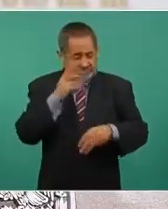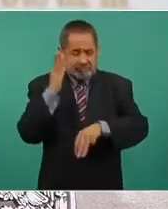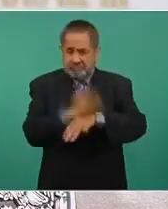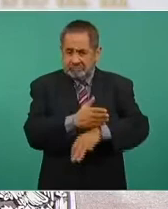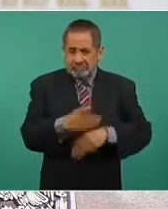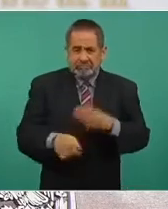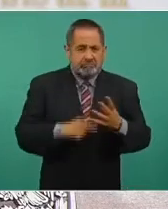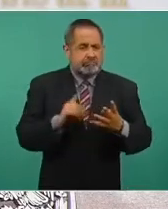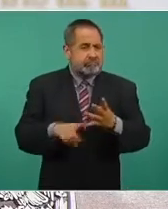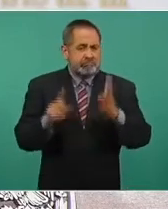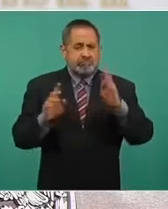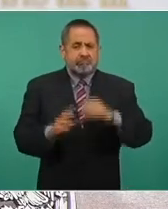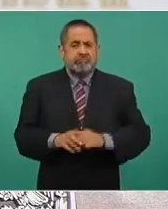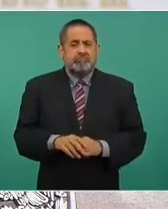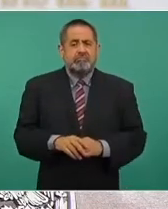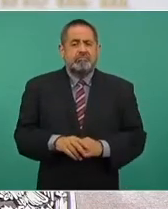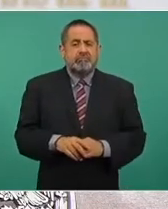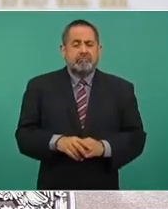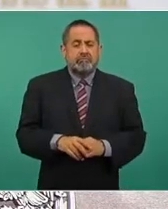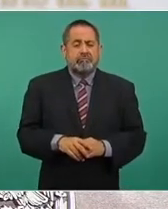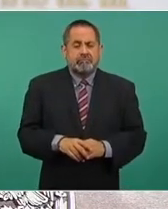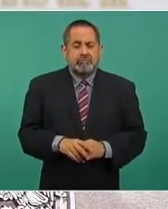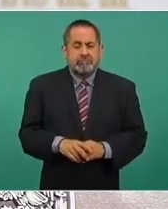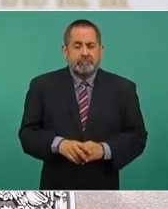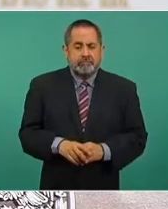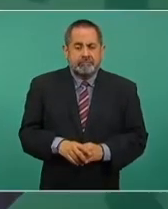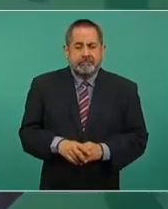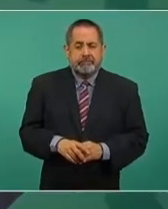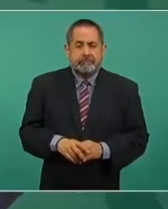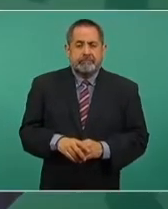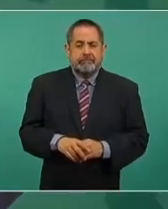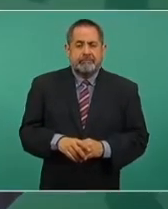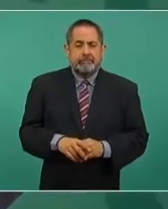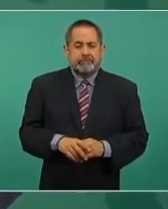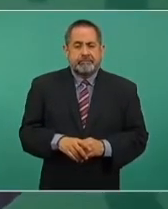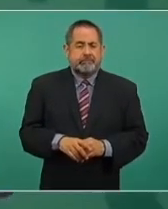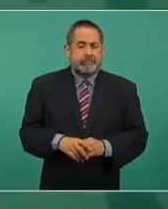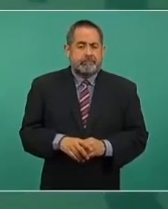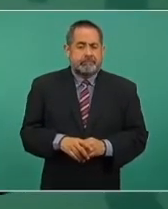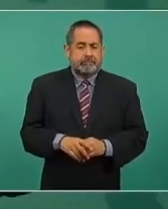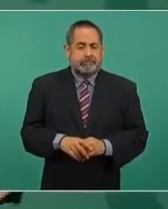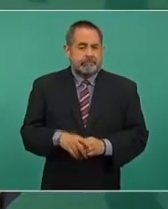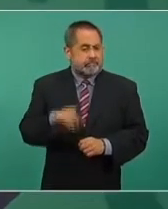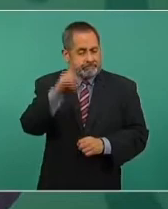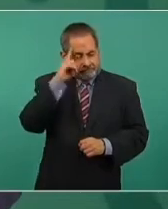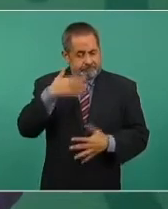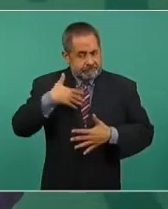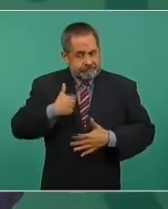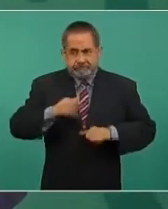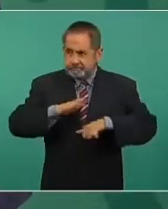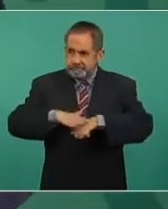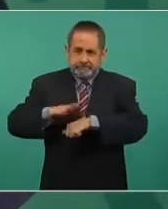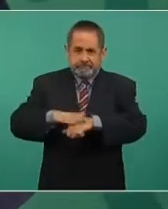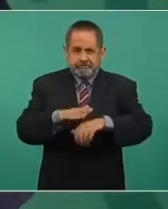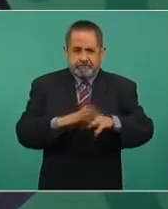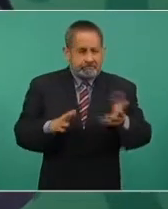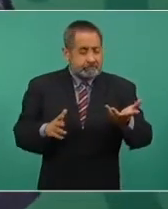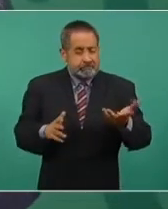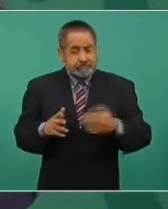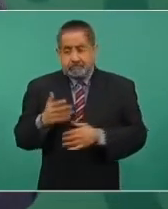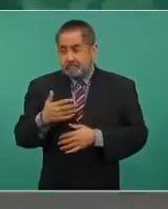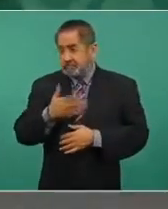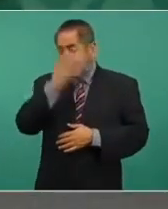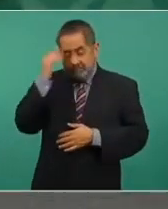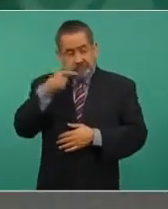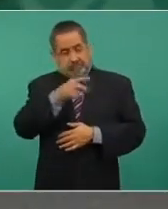que se entienda. Mira, no sé si sea cierto,